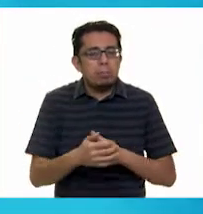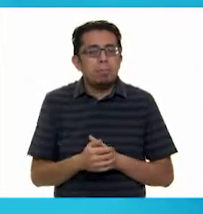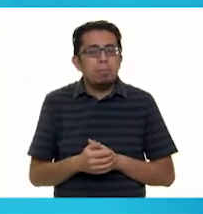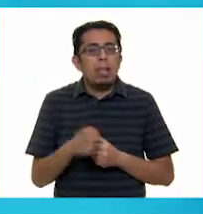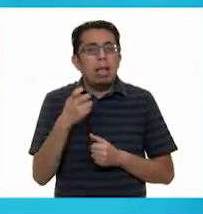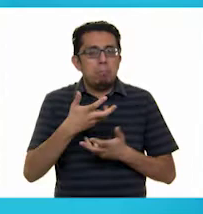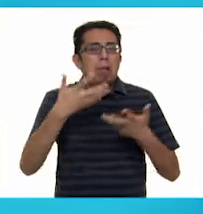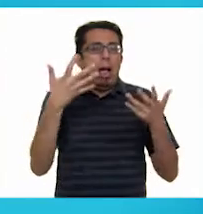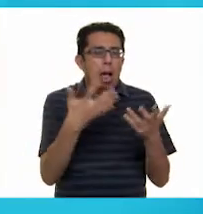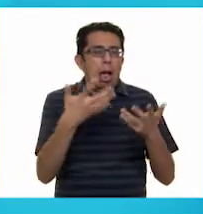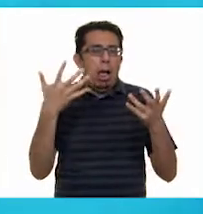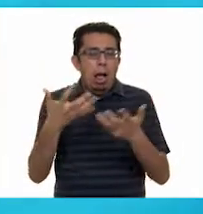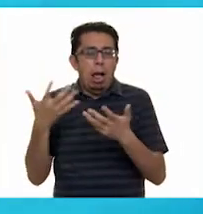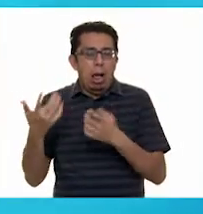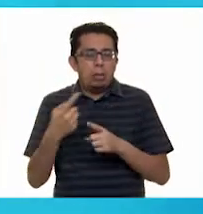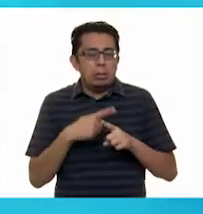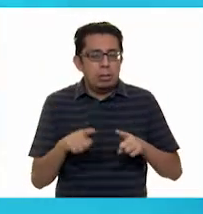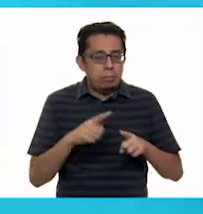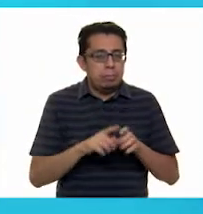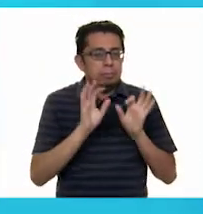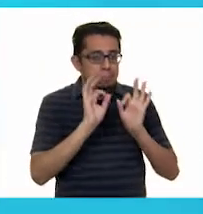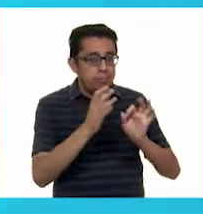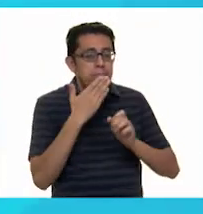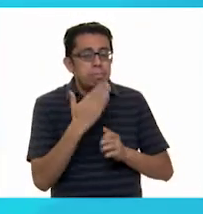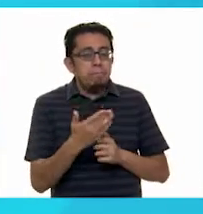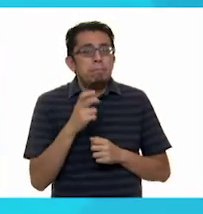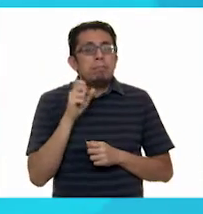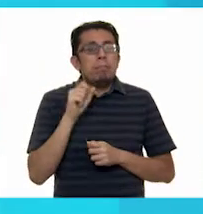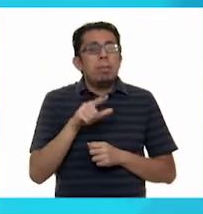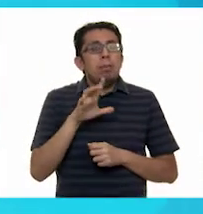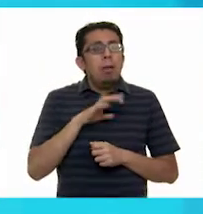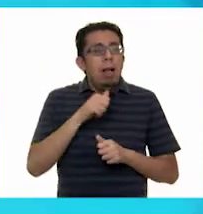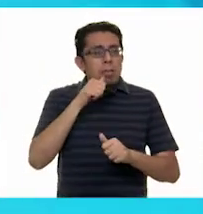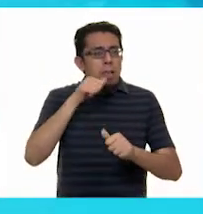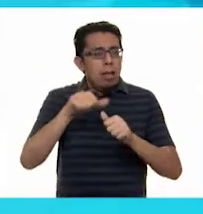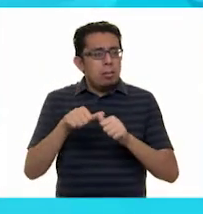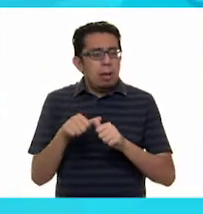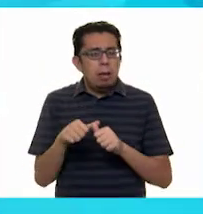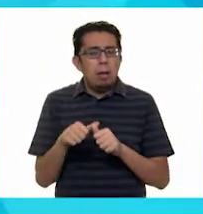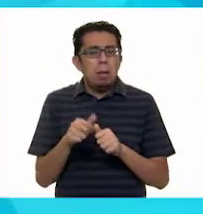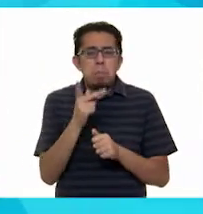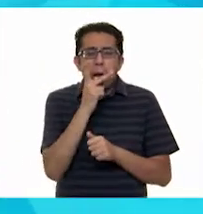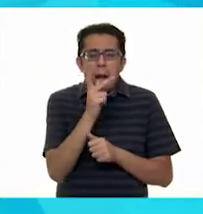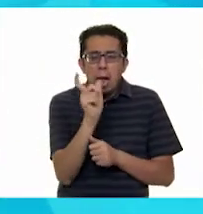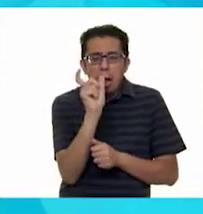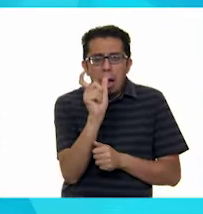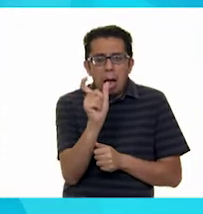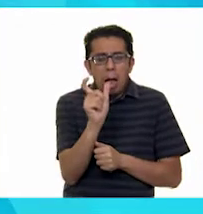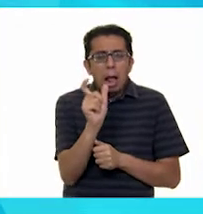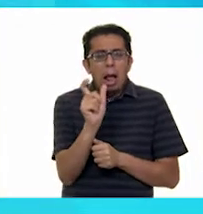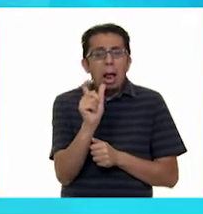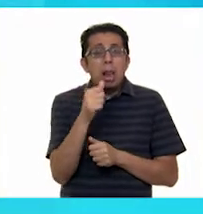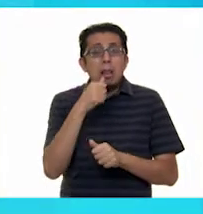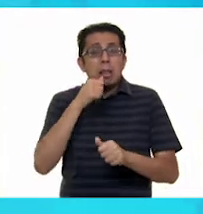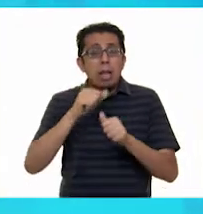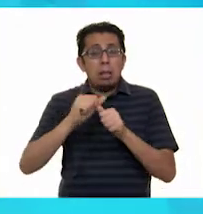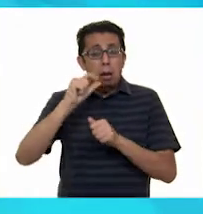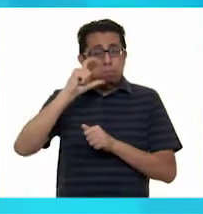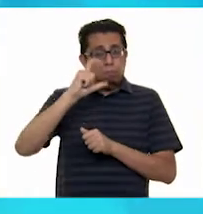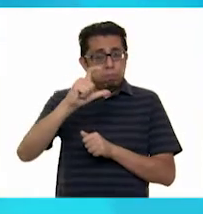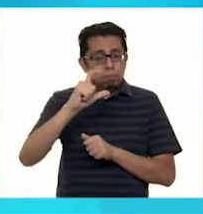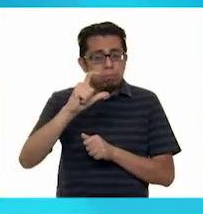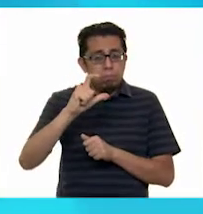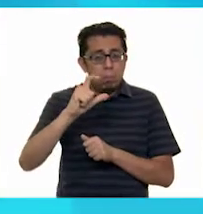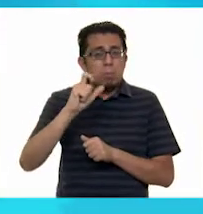acciones, excelente. Y aparecen unas letras, unas palabras en mayúscula y